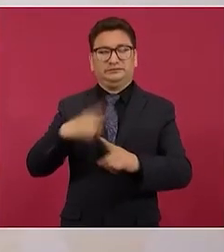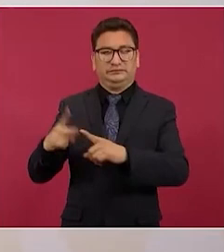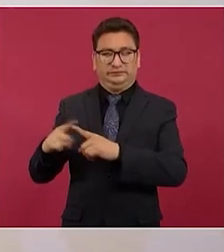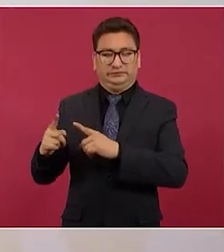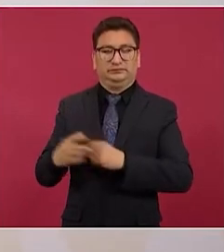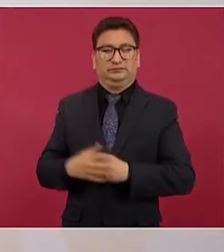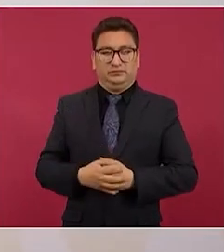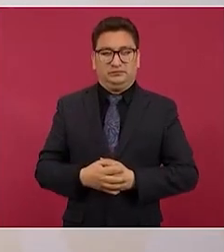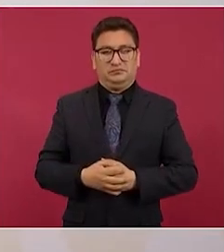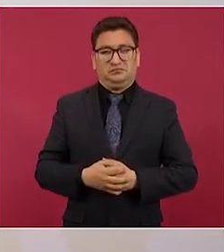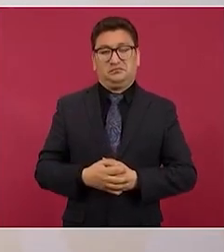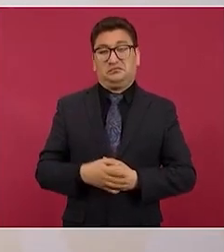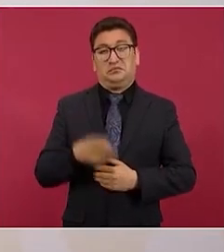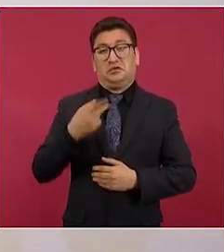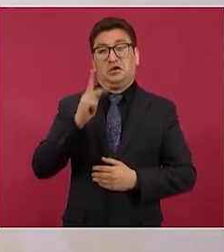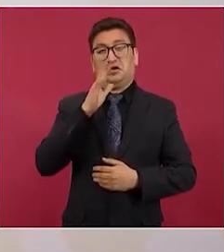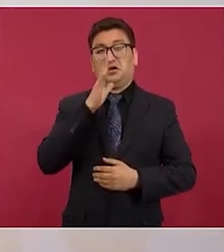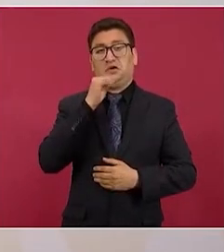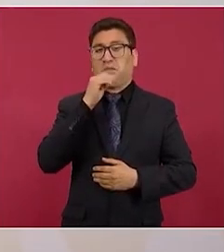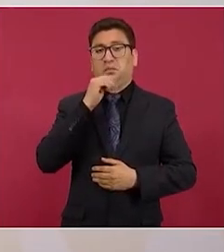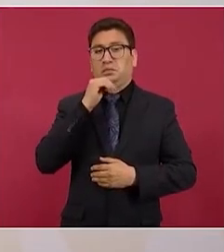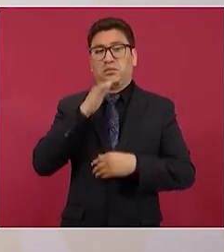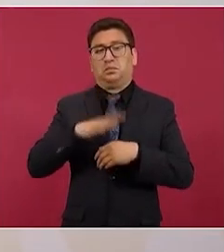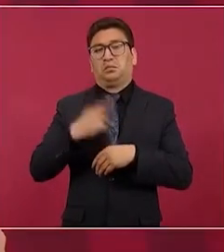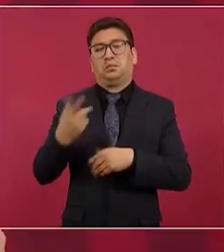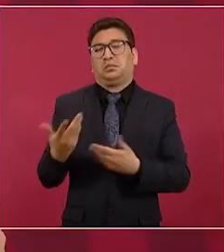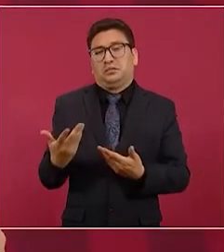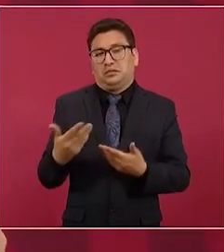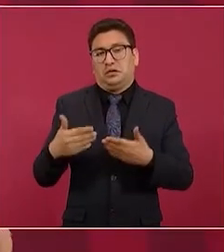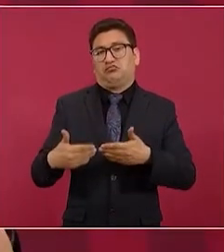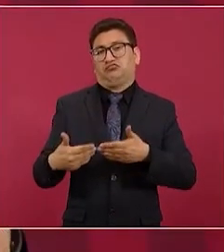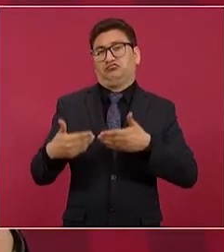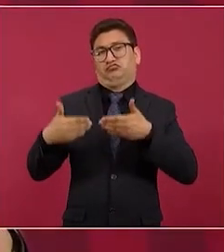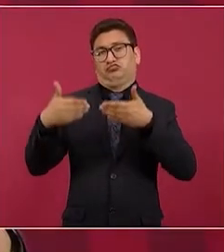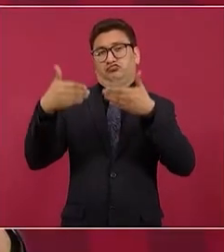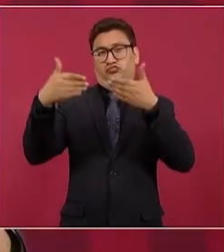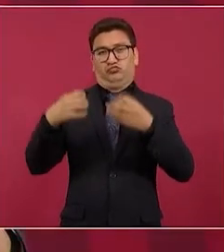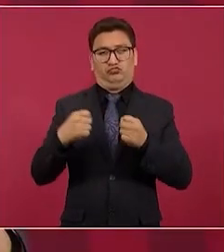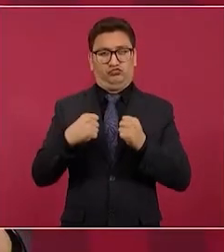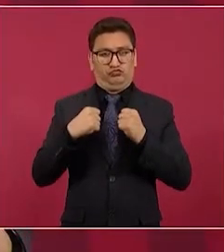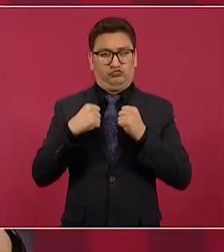y no pudieron porque es una valla